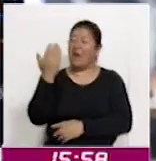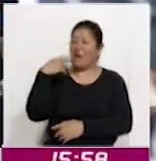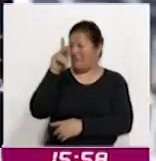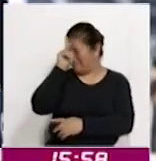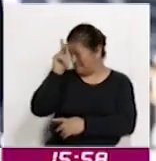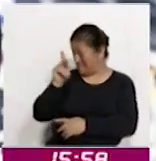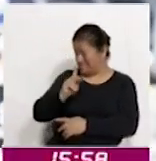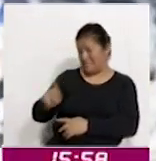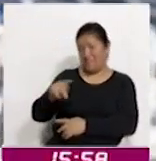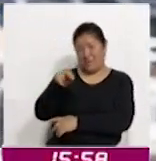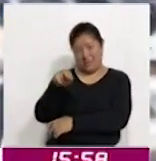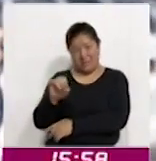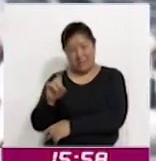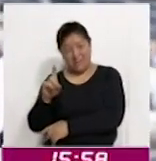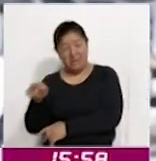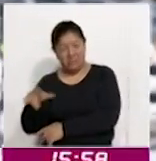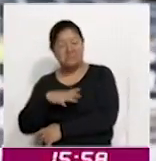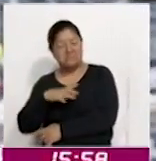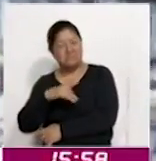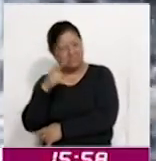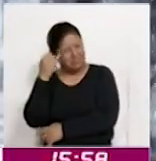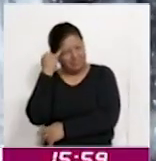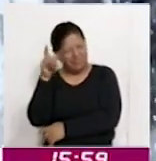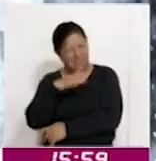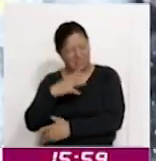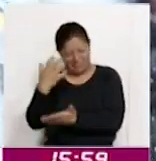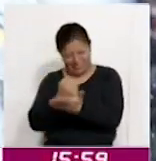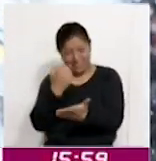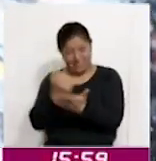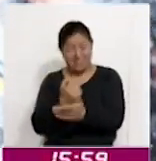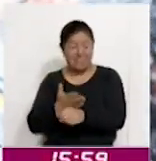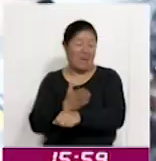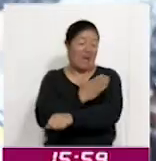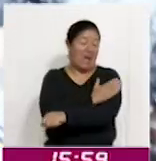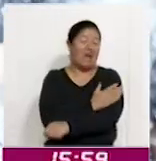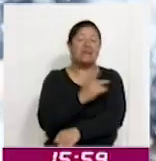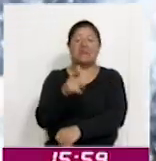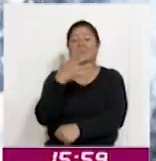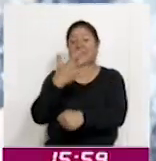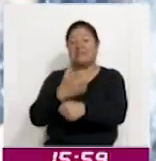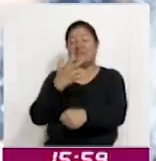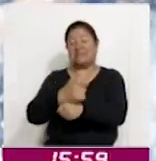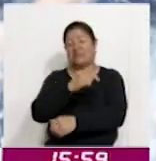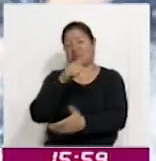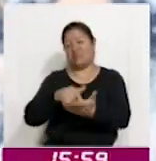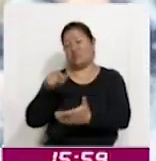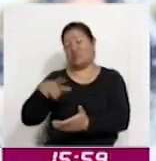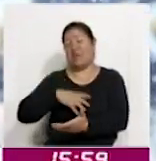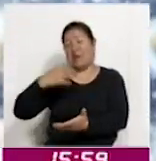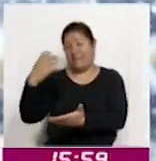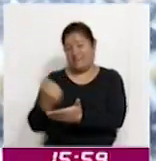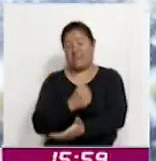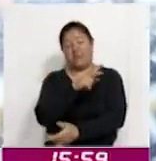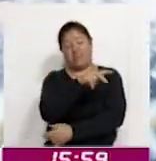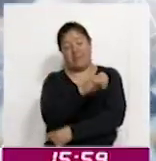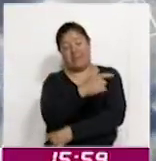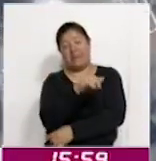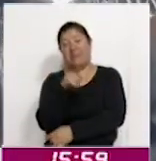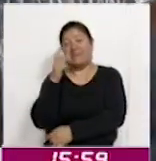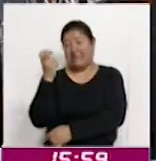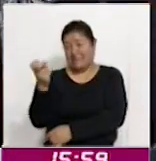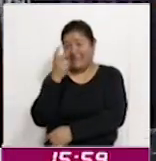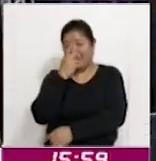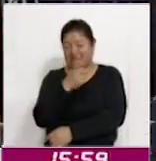últimos cuatro años se las ingenió para coronarse antes del final de la campaña con su quinto lugar en el Gran Premio de Las Vegas. El neerlandés